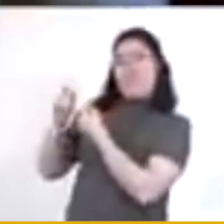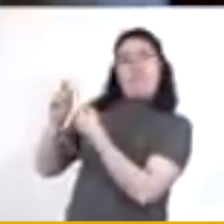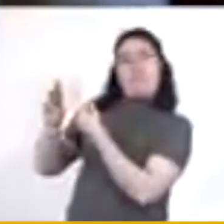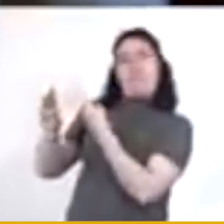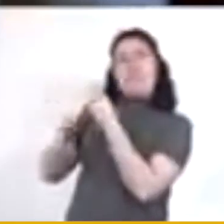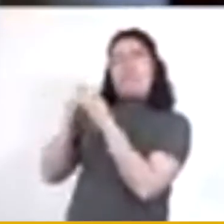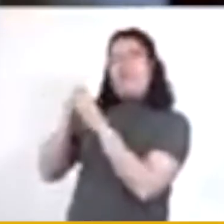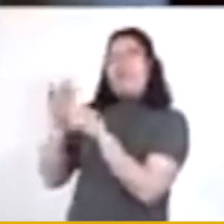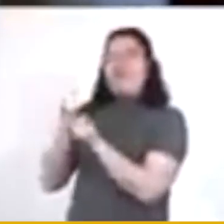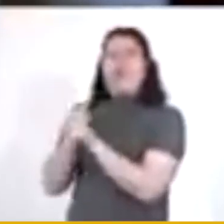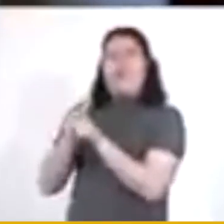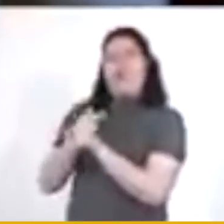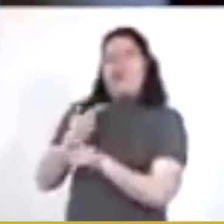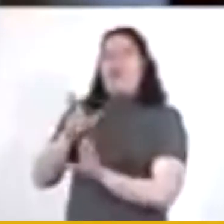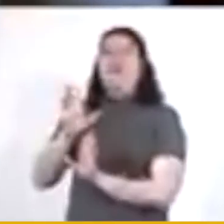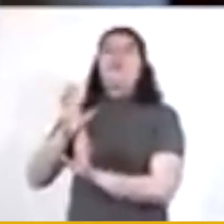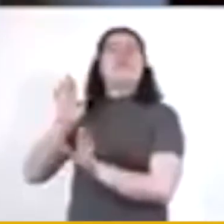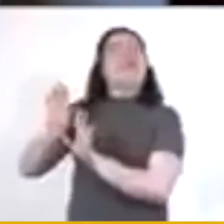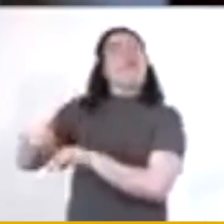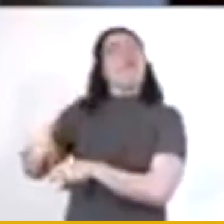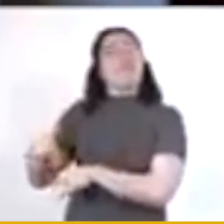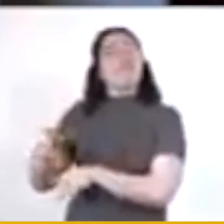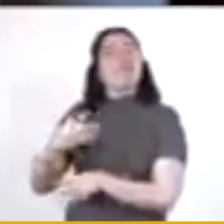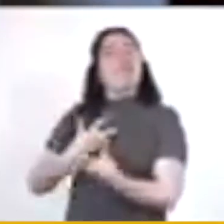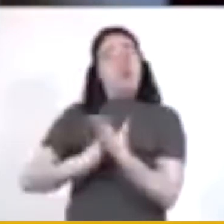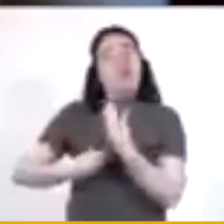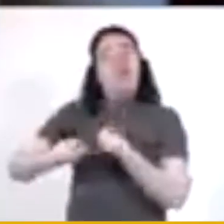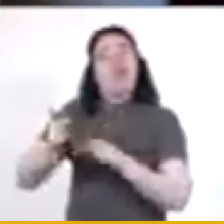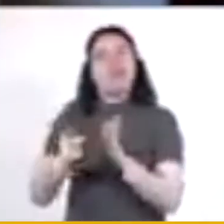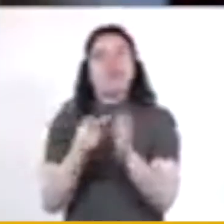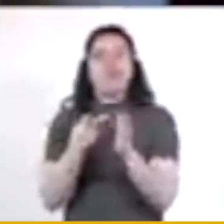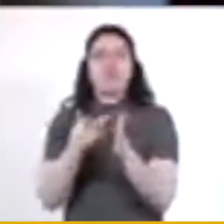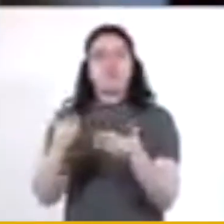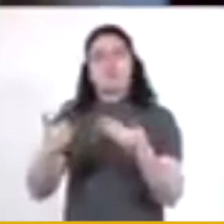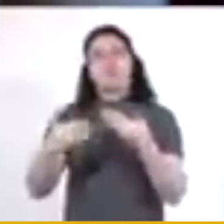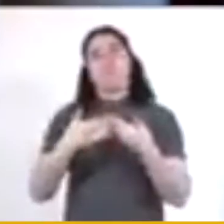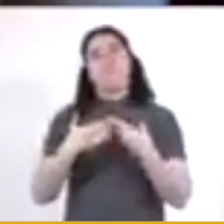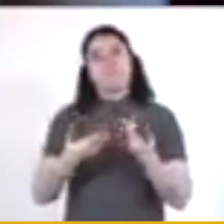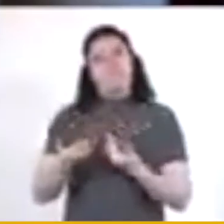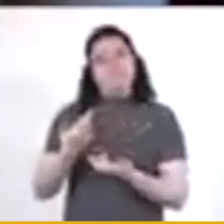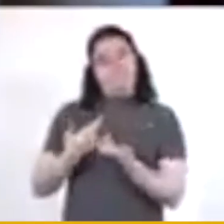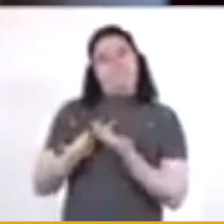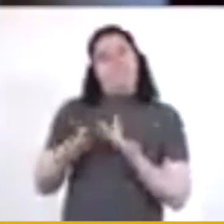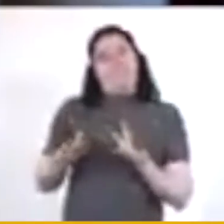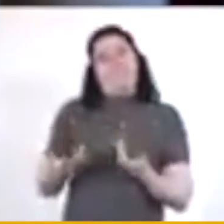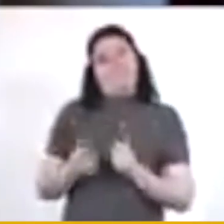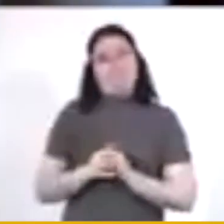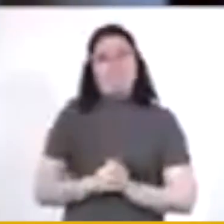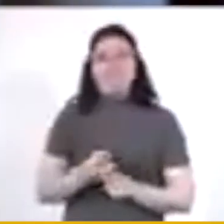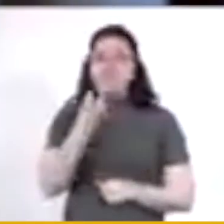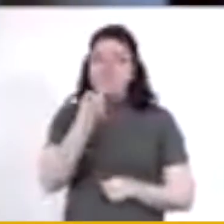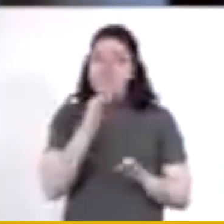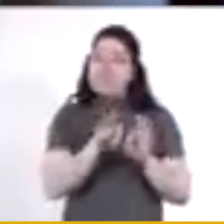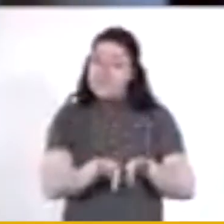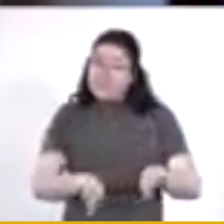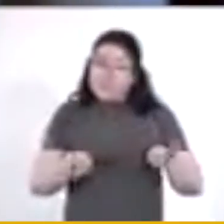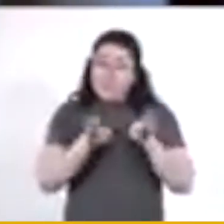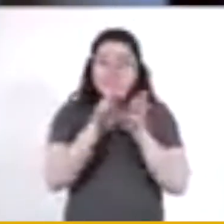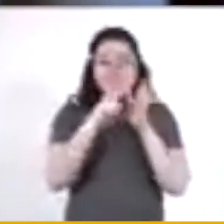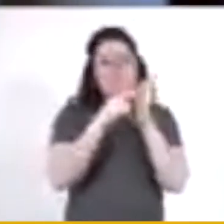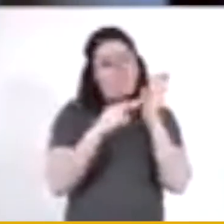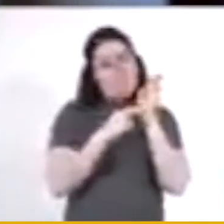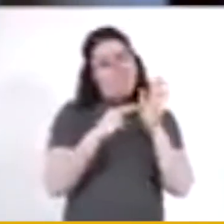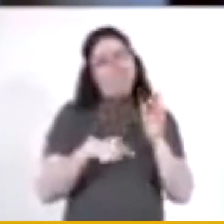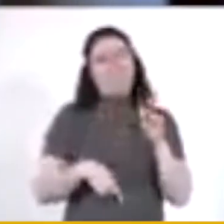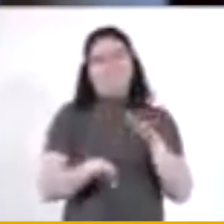imprudencia puede llevar a rebrotes de contagios que llevan de nuevo un cierre. Por ello, recuerden las tres reglas